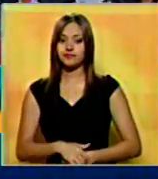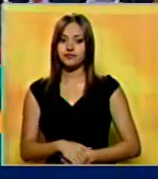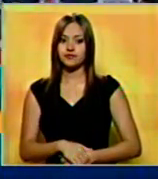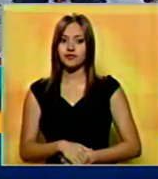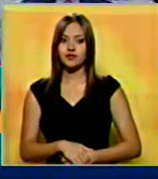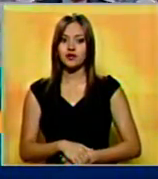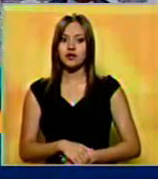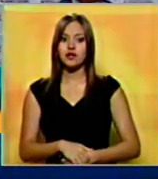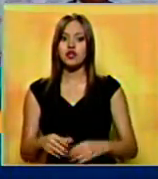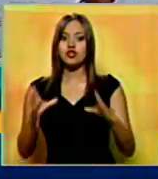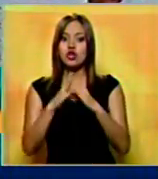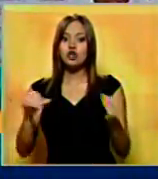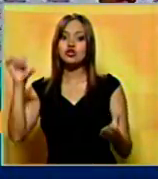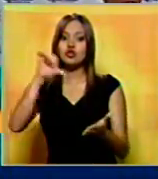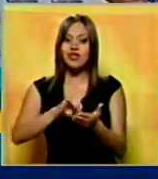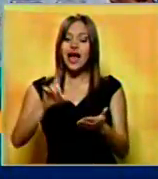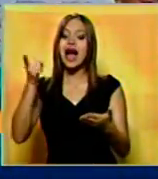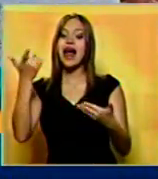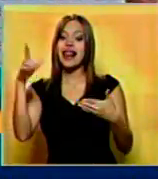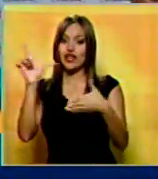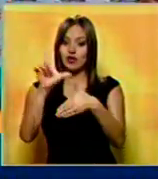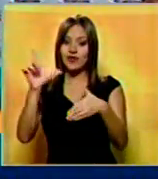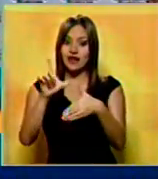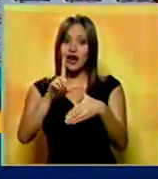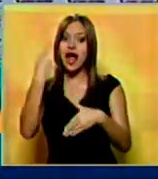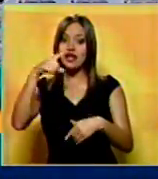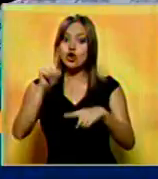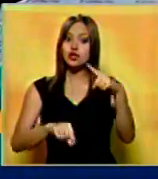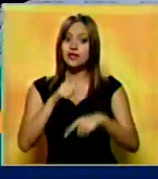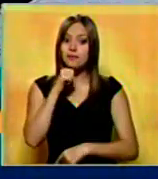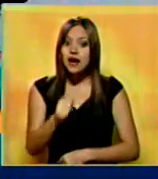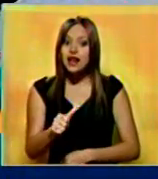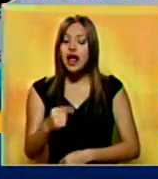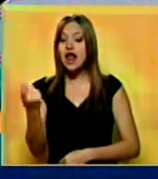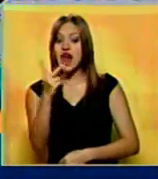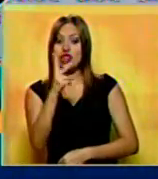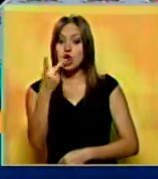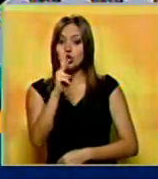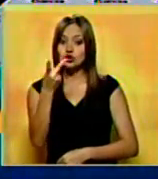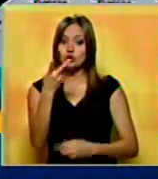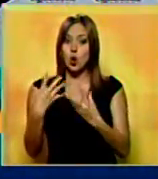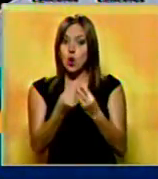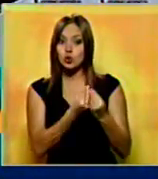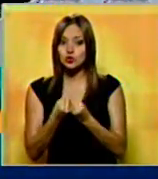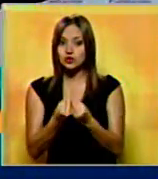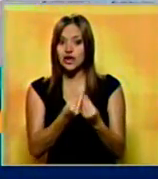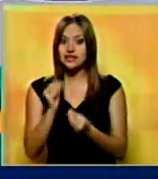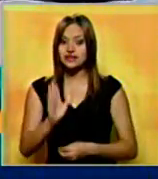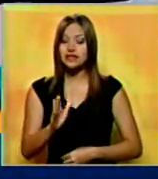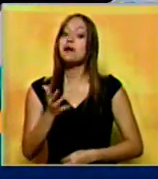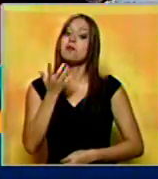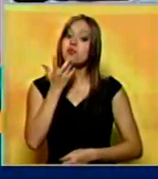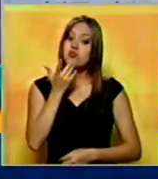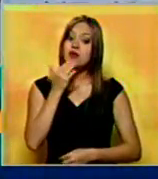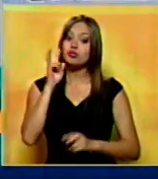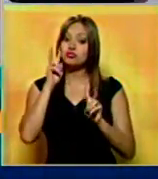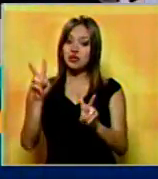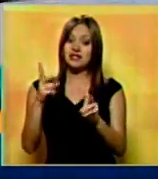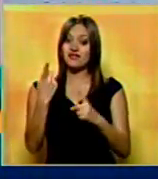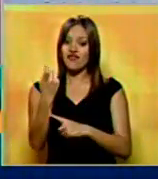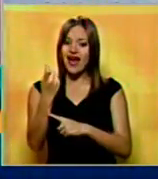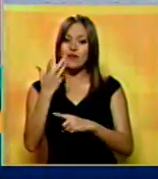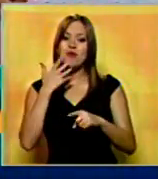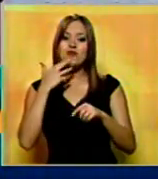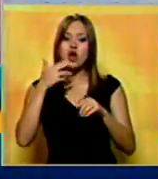latinoamericanas donde hay crimen, ¿no? Van las dos cosas juntas. Cuando vemos falta de aceras,